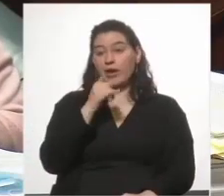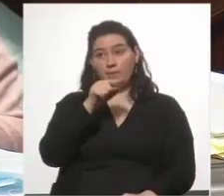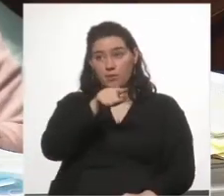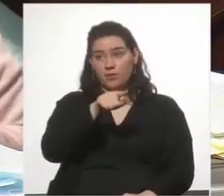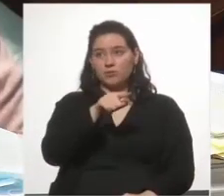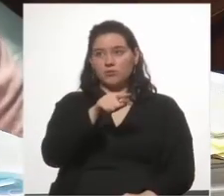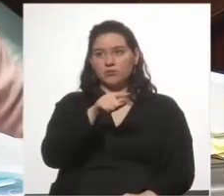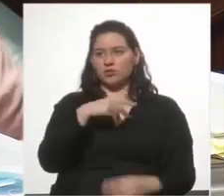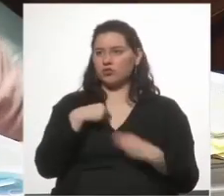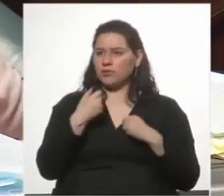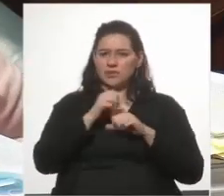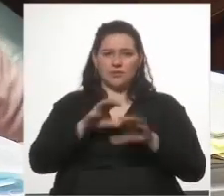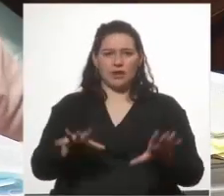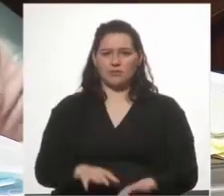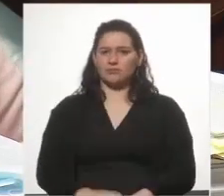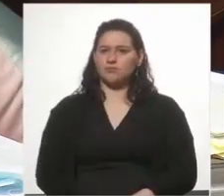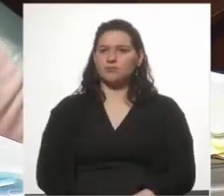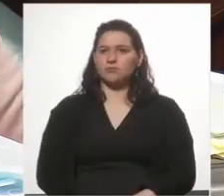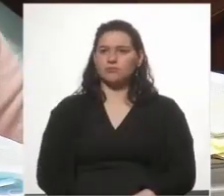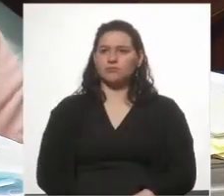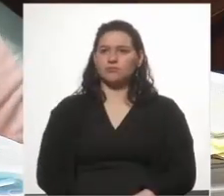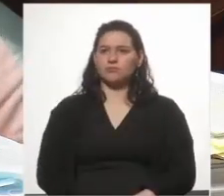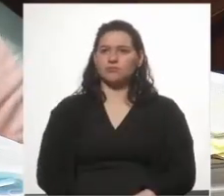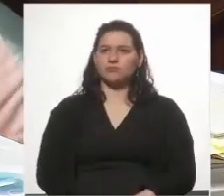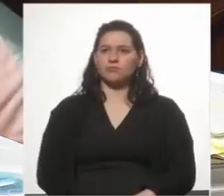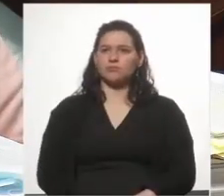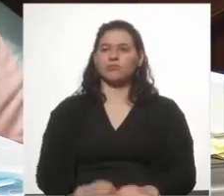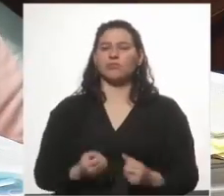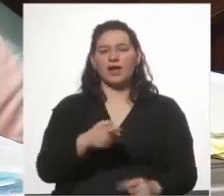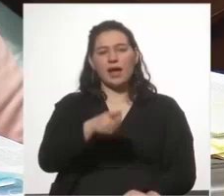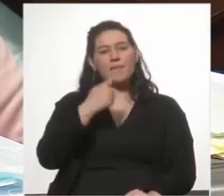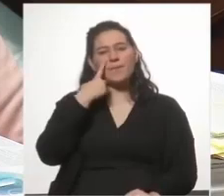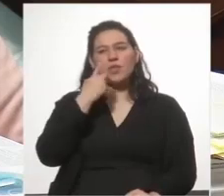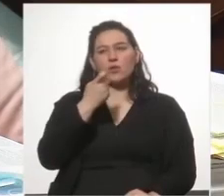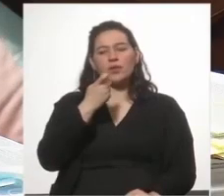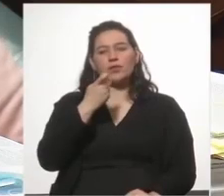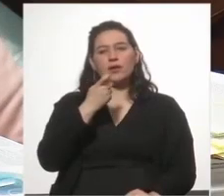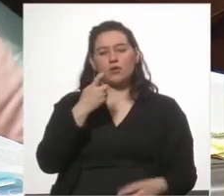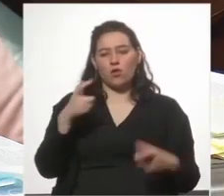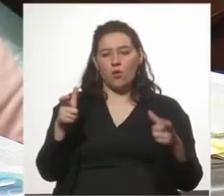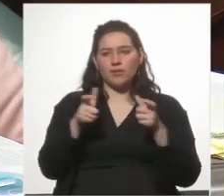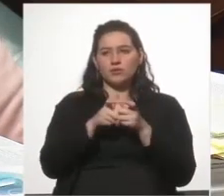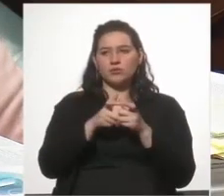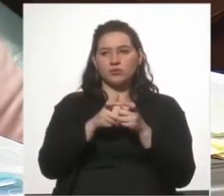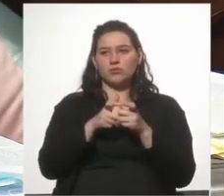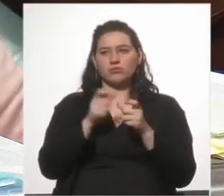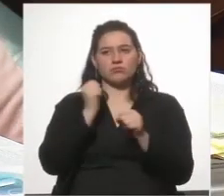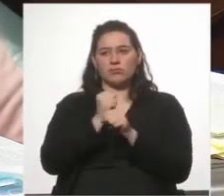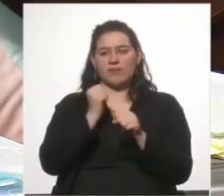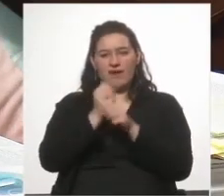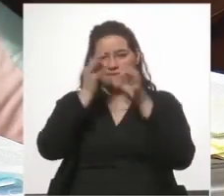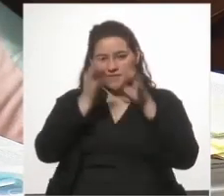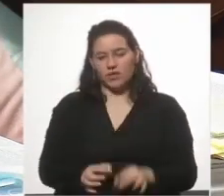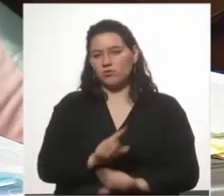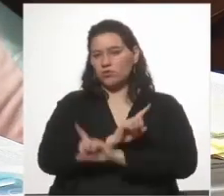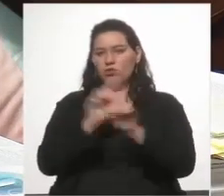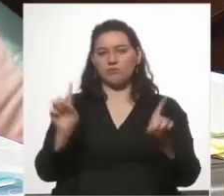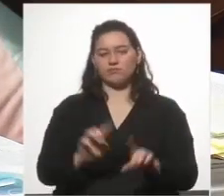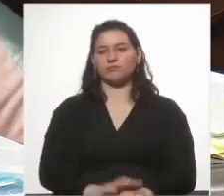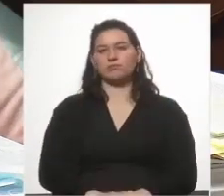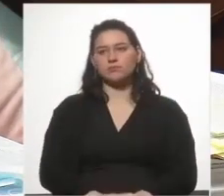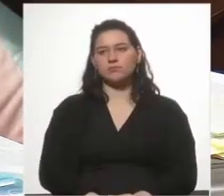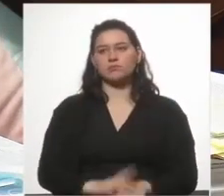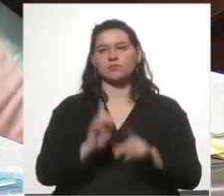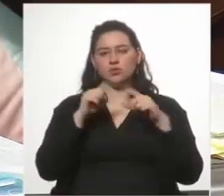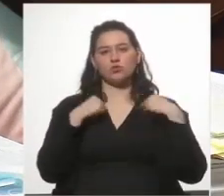yo me sentí muy mal. Porque ahí me di cuenta que en la comisión no trabajamos bien. Porque